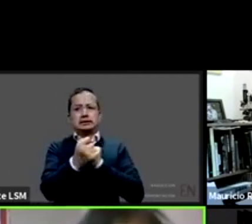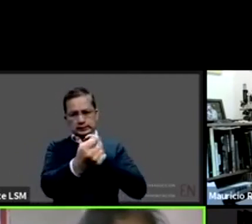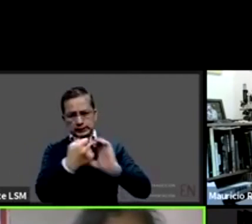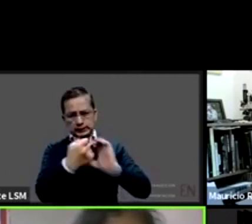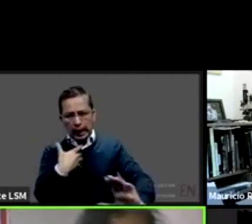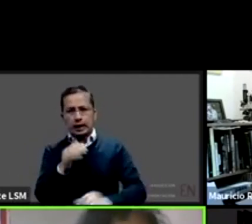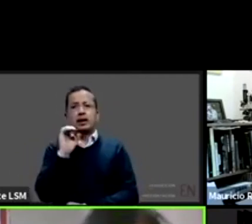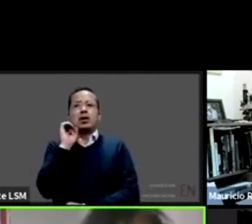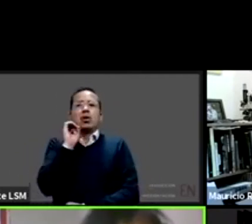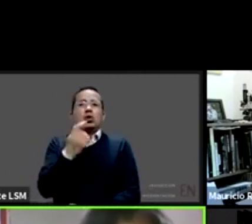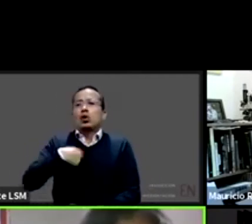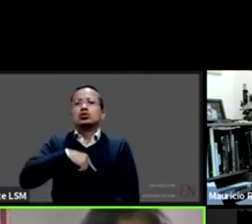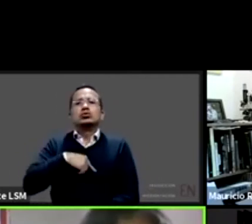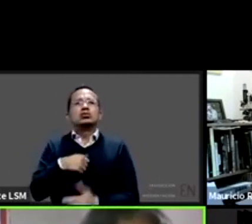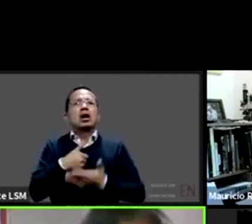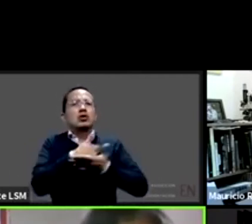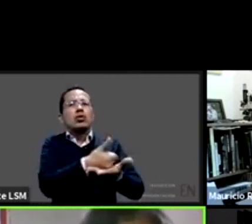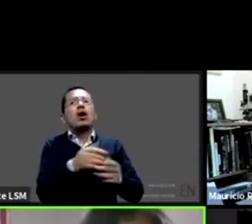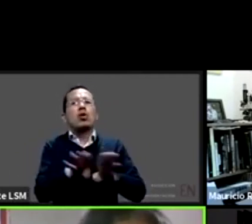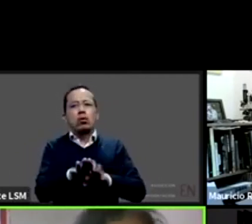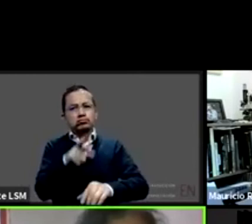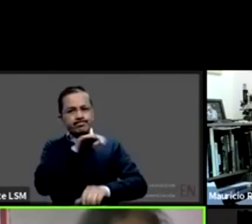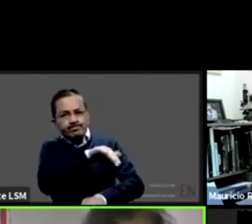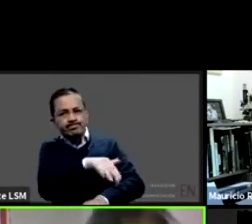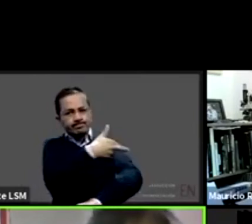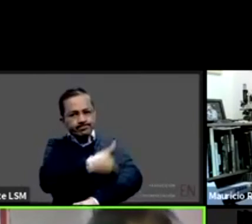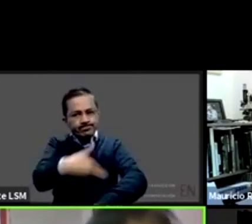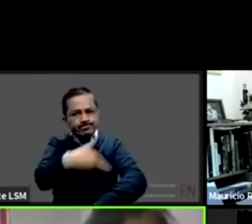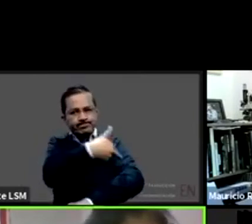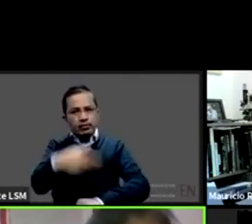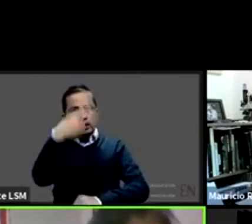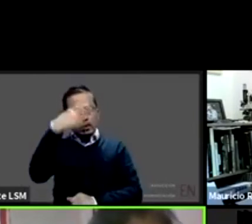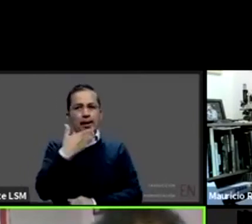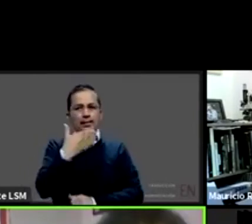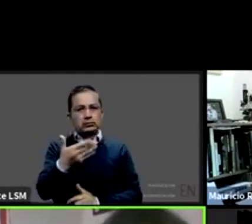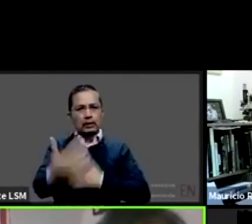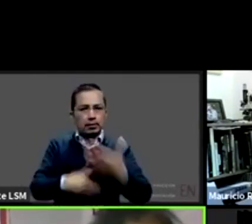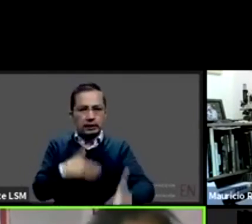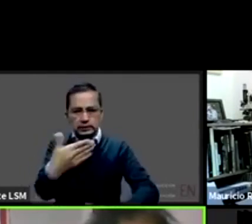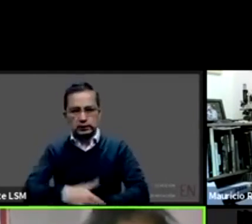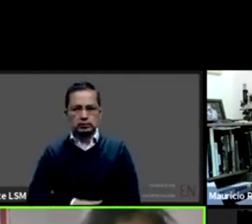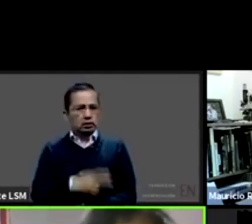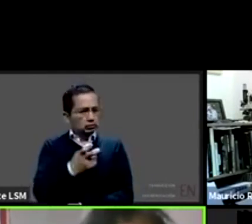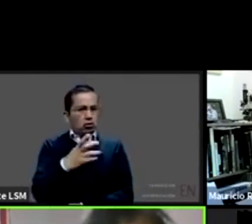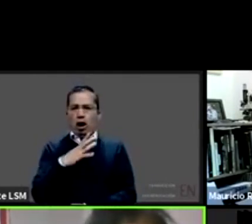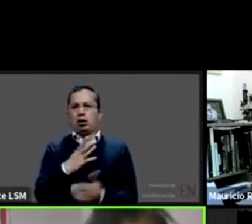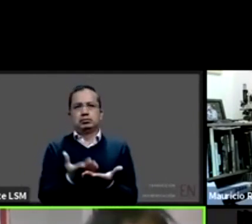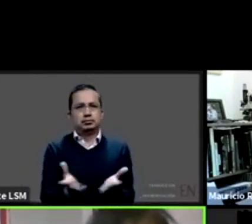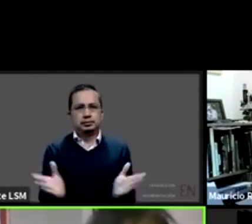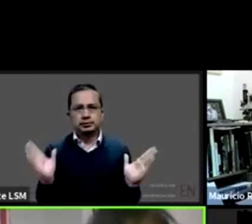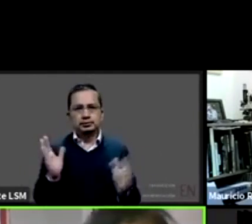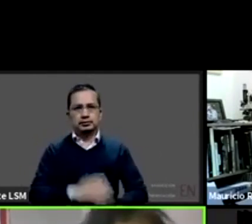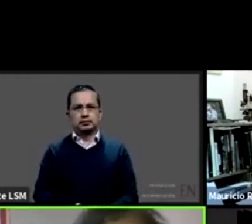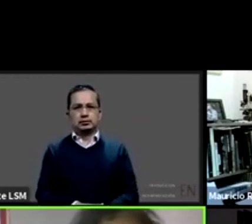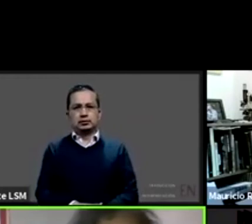es desatorar exactamente el problema en el momento ¿no? entonces ahí están abiertas las las